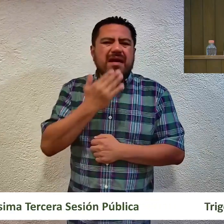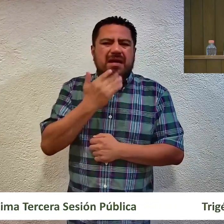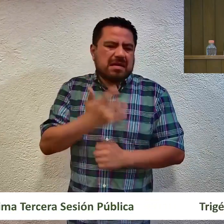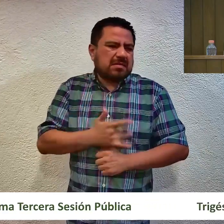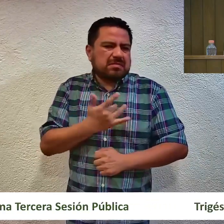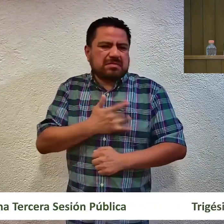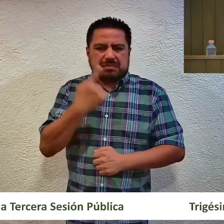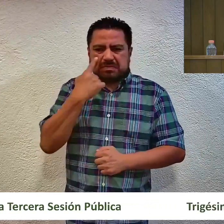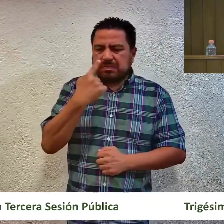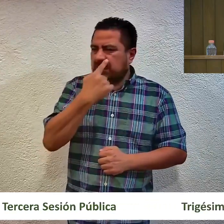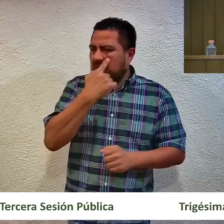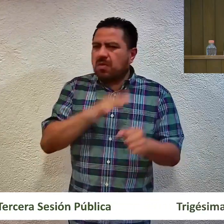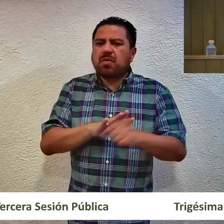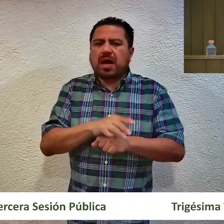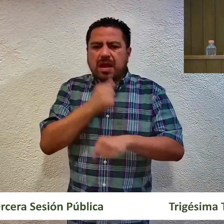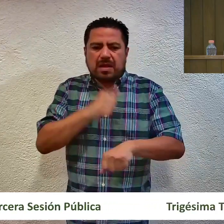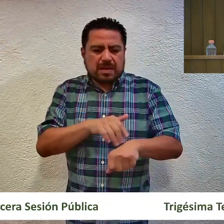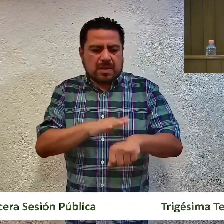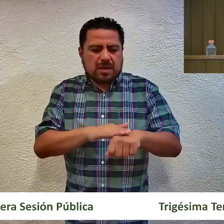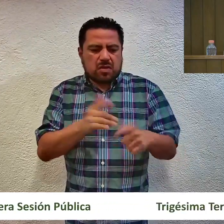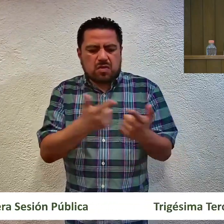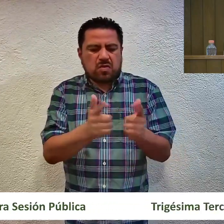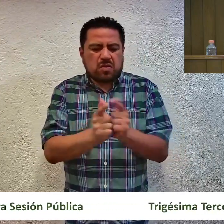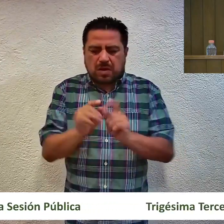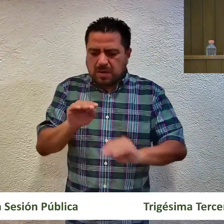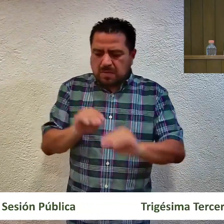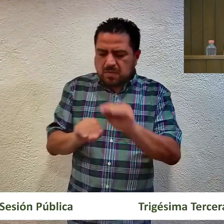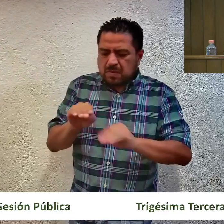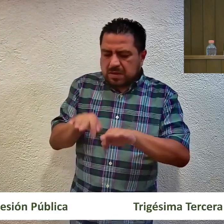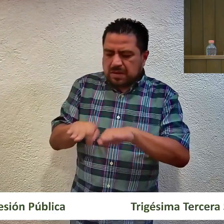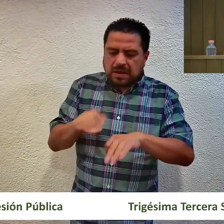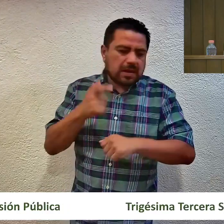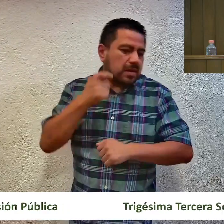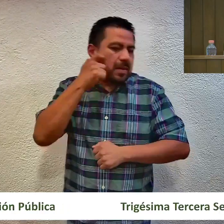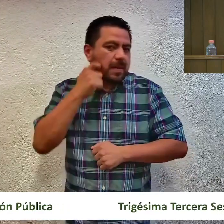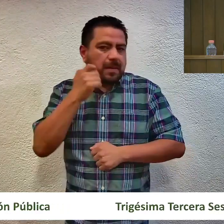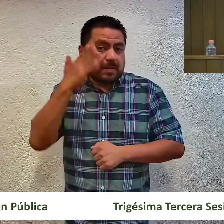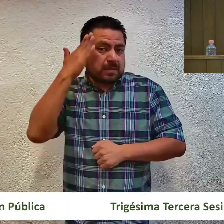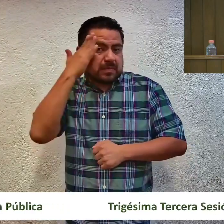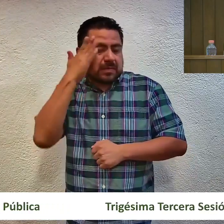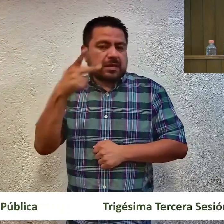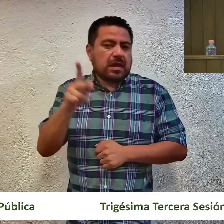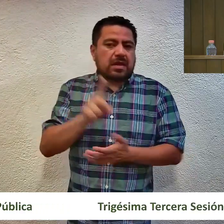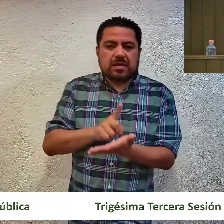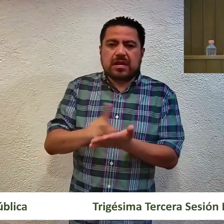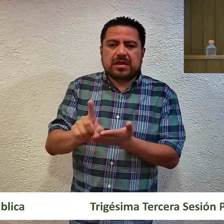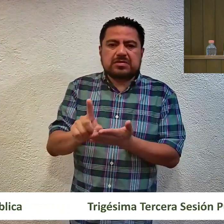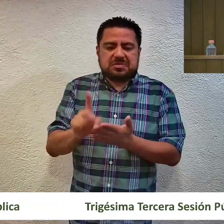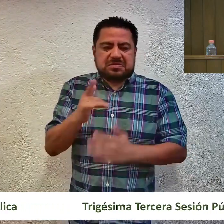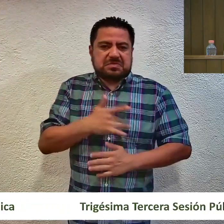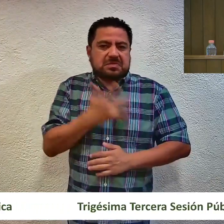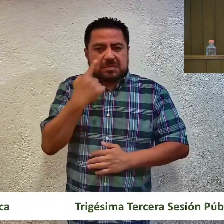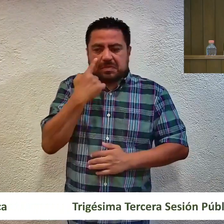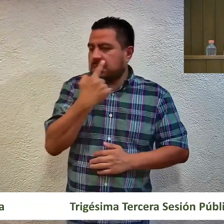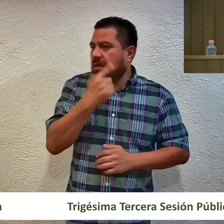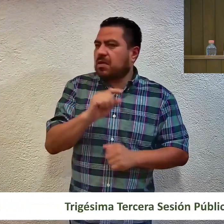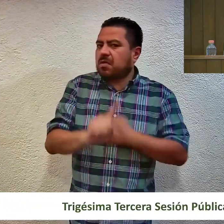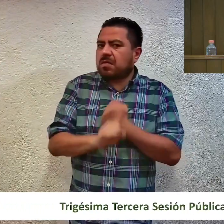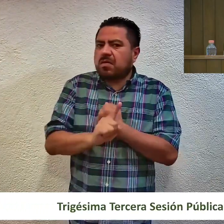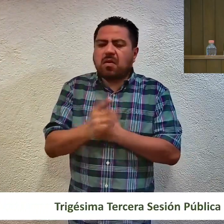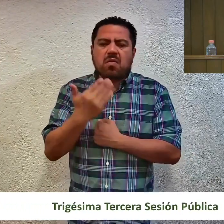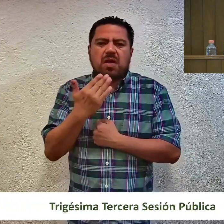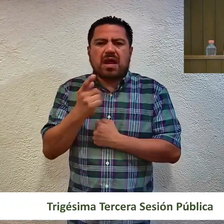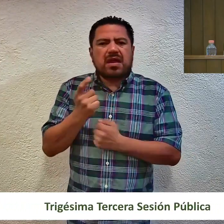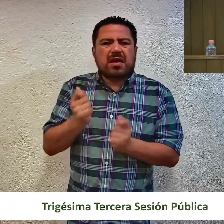ejercer ni pueda advertirse que el partido Movimiento Laborista Guerrero sea el titular de algún derecho subjetivo que se hubiese afectado directamente